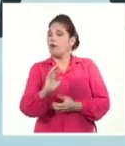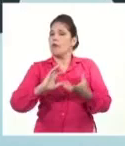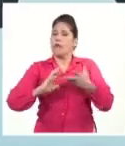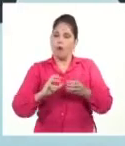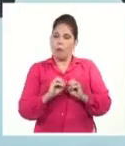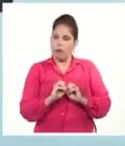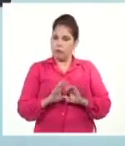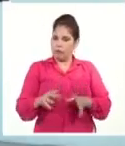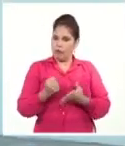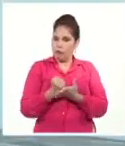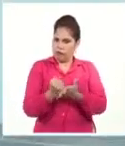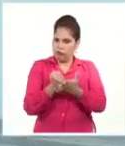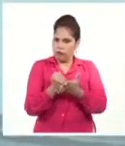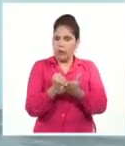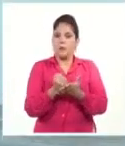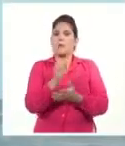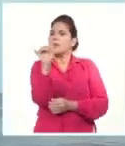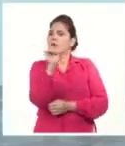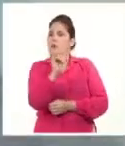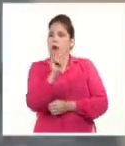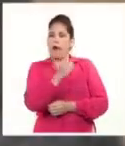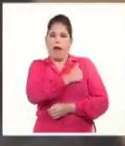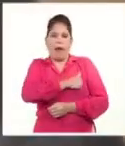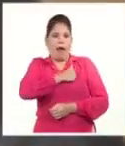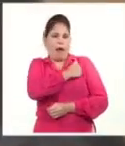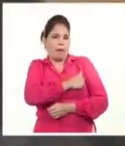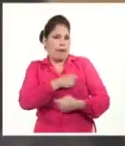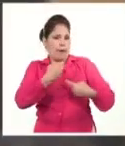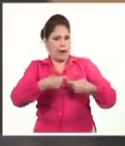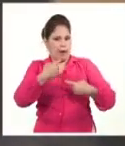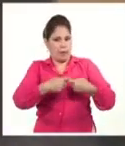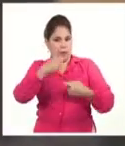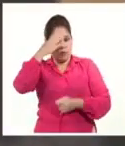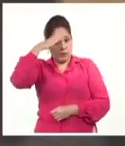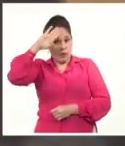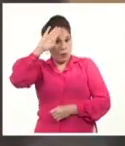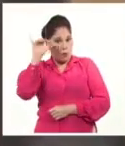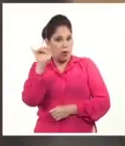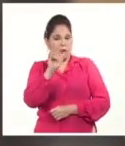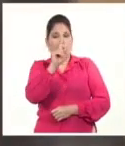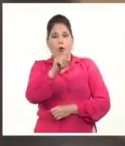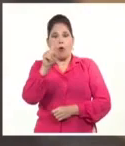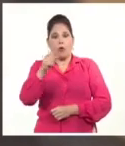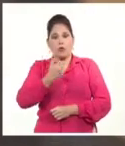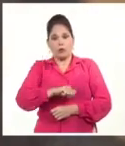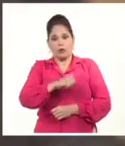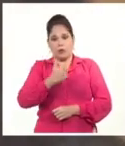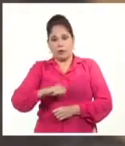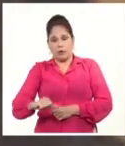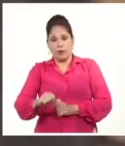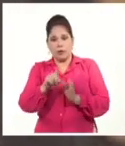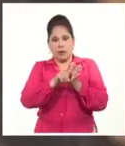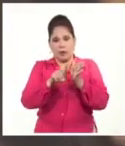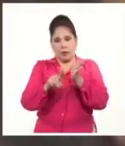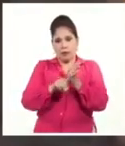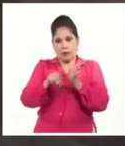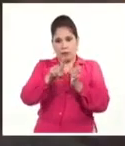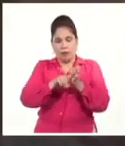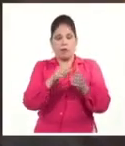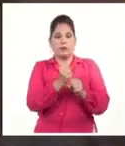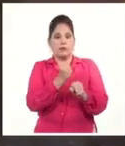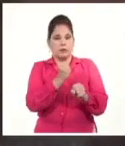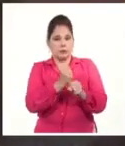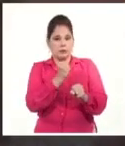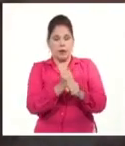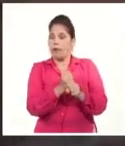intensidad con la que amaba su patria, amaba a su esposa Isabel Vázquez y a sus 11 hijos. Era abogado de profesión, pero